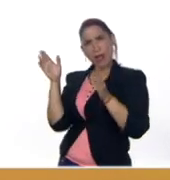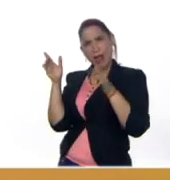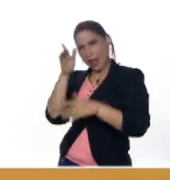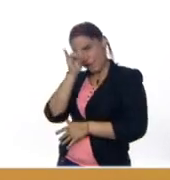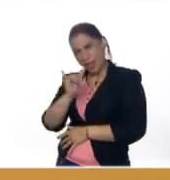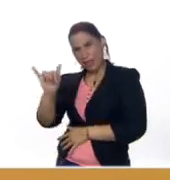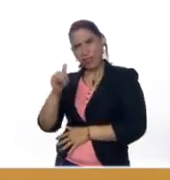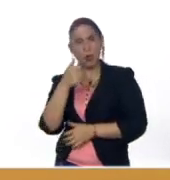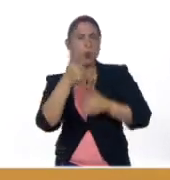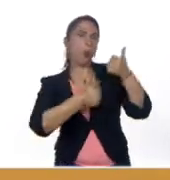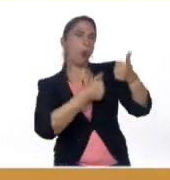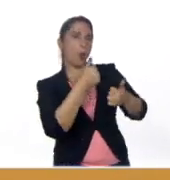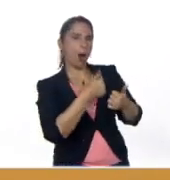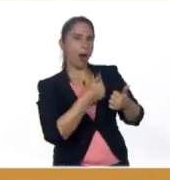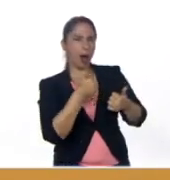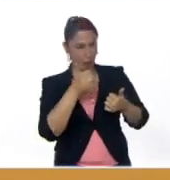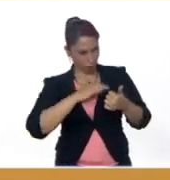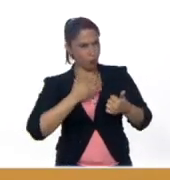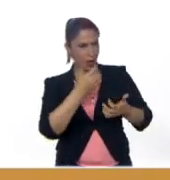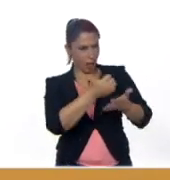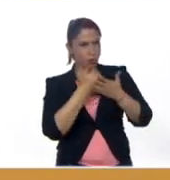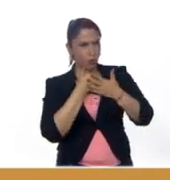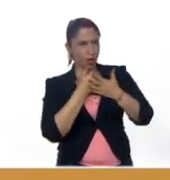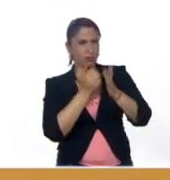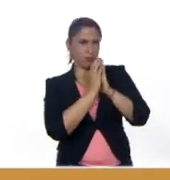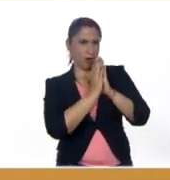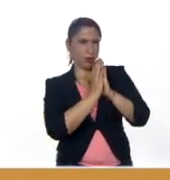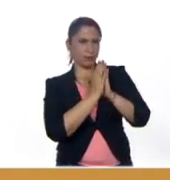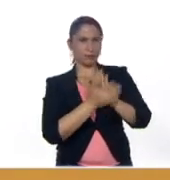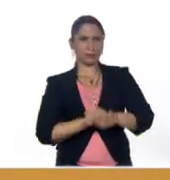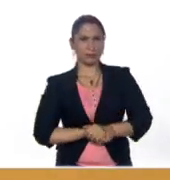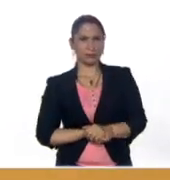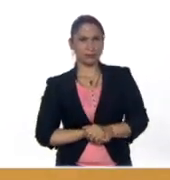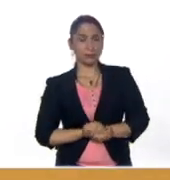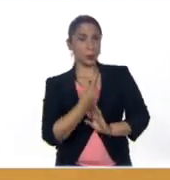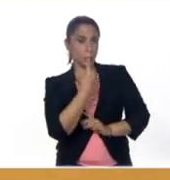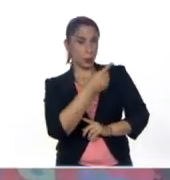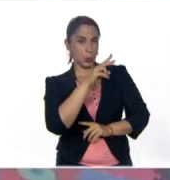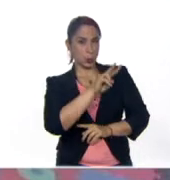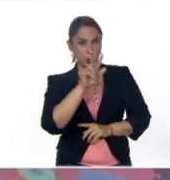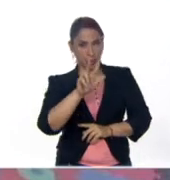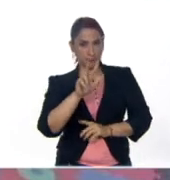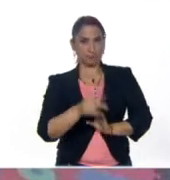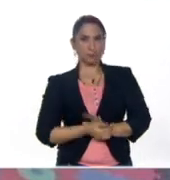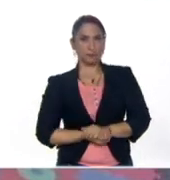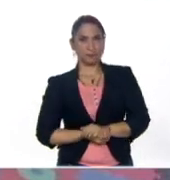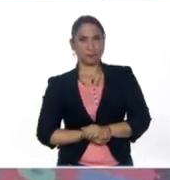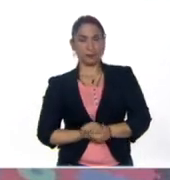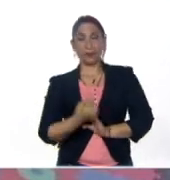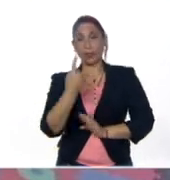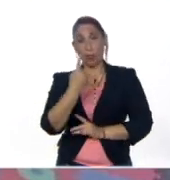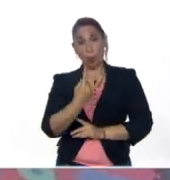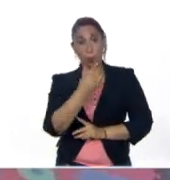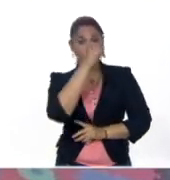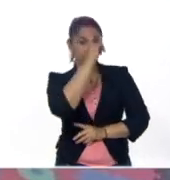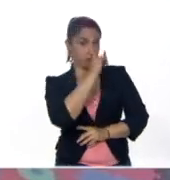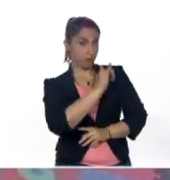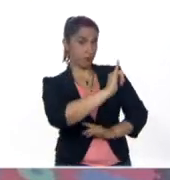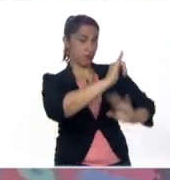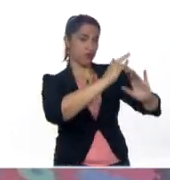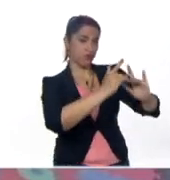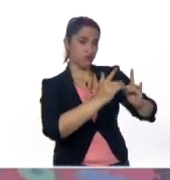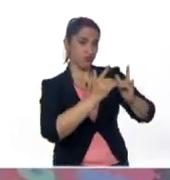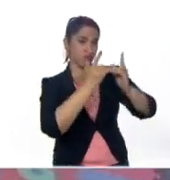¿Y cuál será esa? ¿Me puedes ayudar? ¿Sí? ¿Sí? Uno, dos, tres. Un elefante